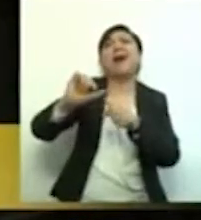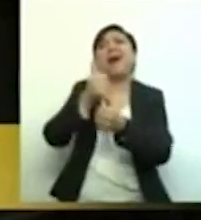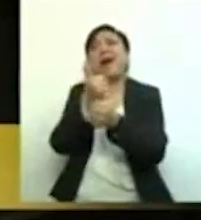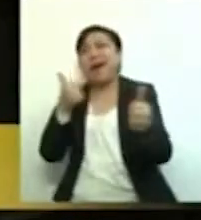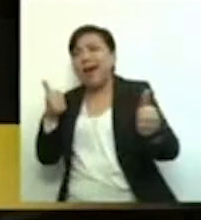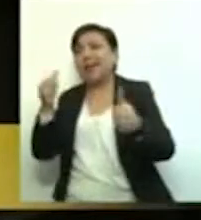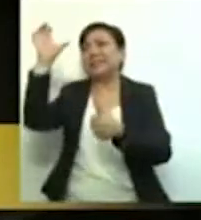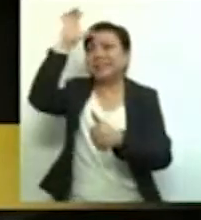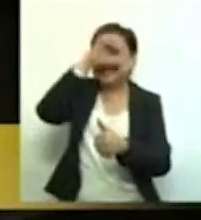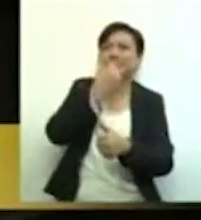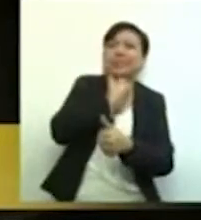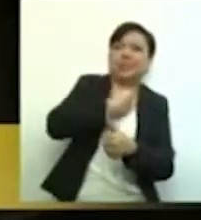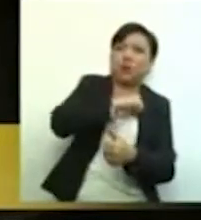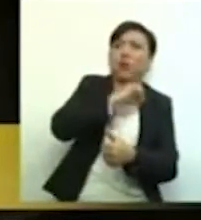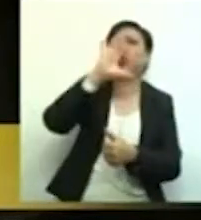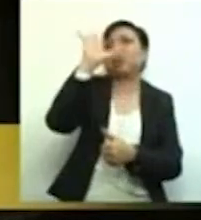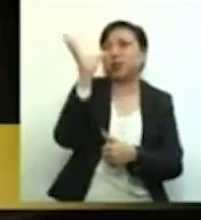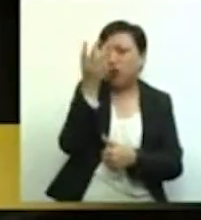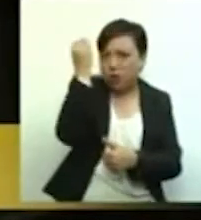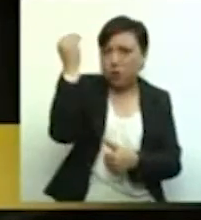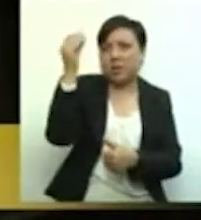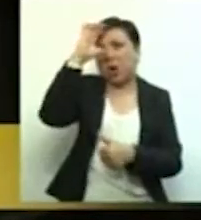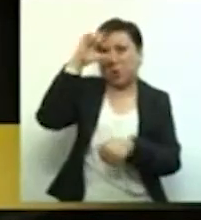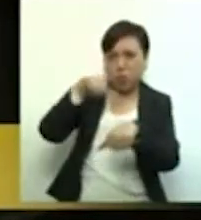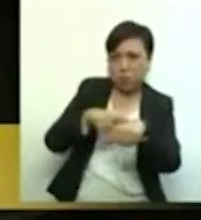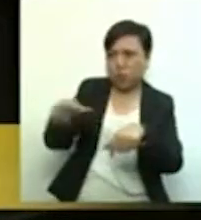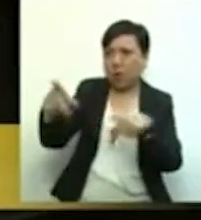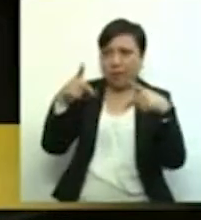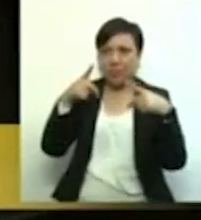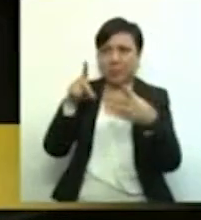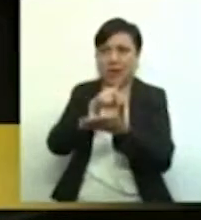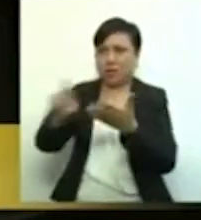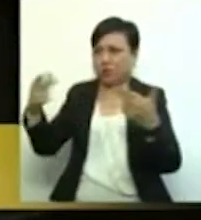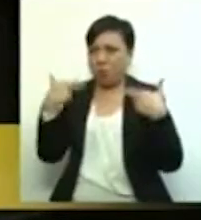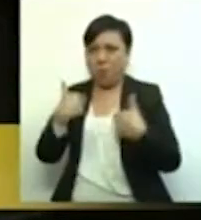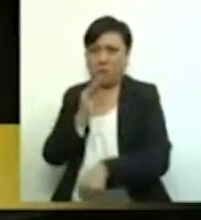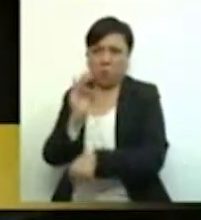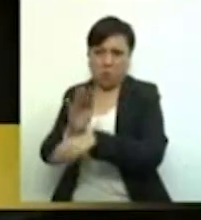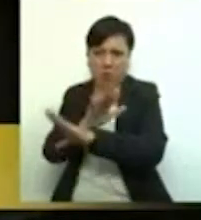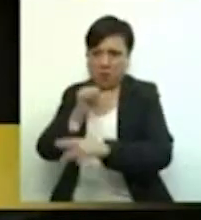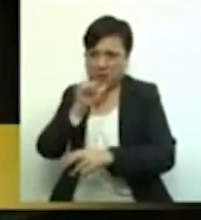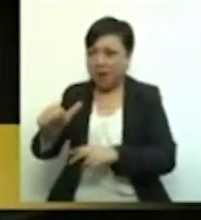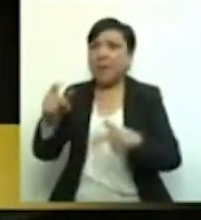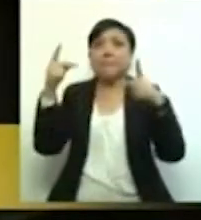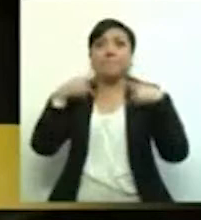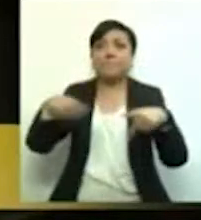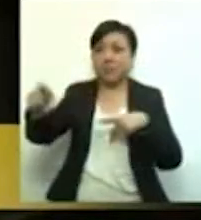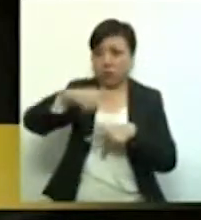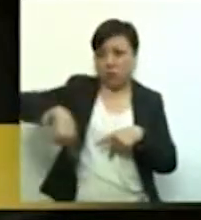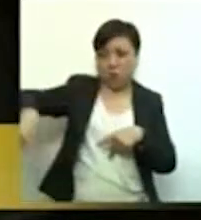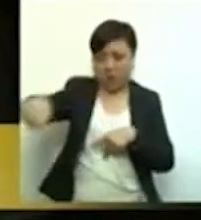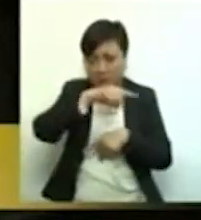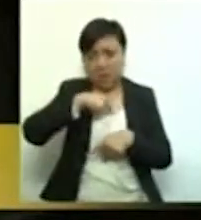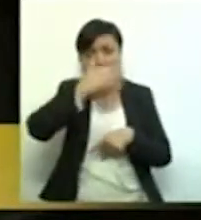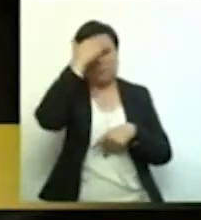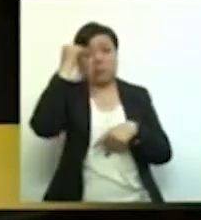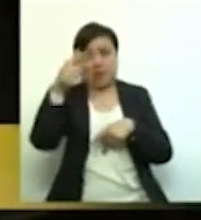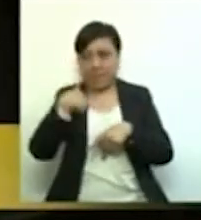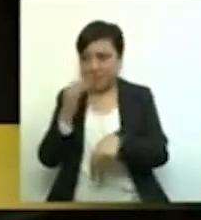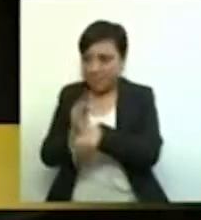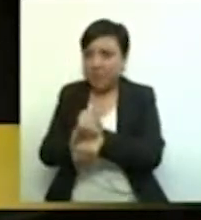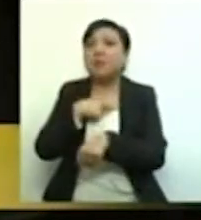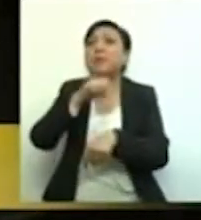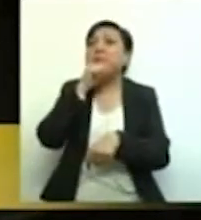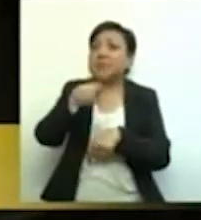tecnología, cultura, protección de los derechos humanos, el acompañamiento a las víctimas, también es un retroceso en la